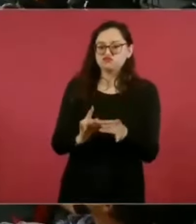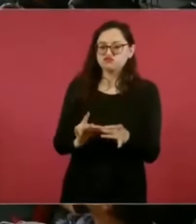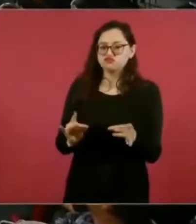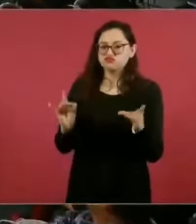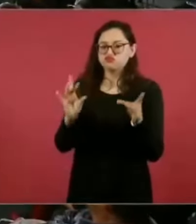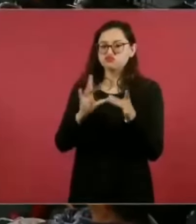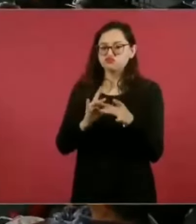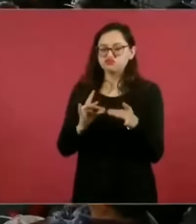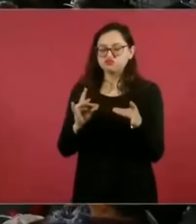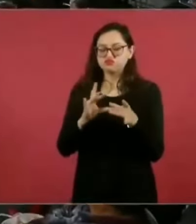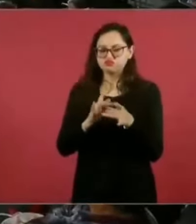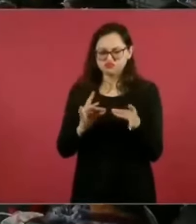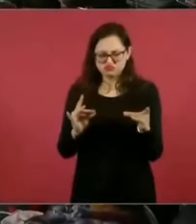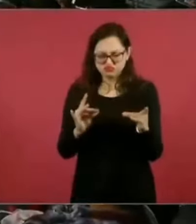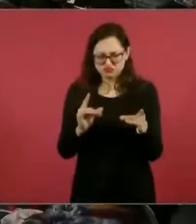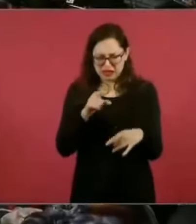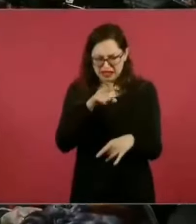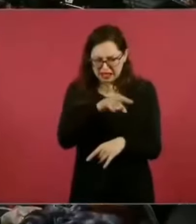salió de él